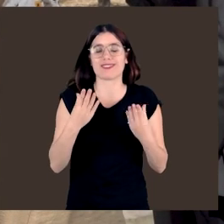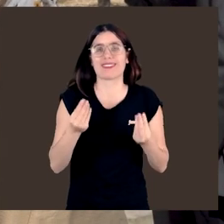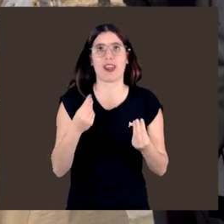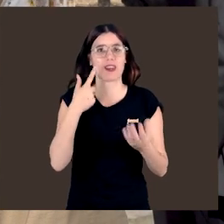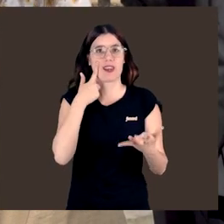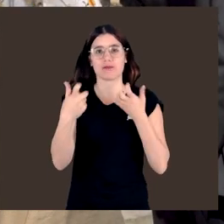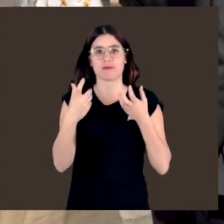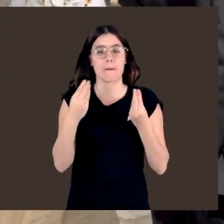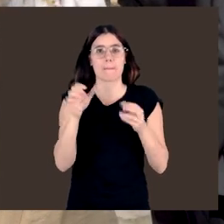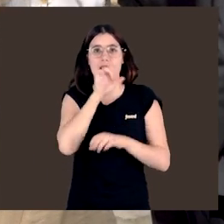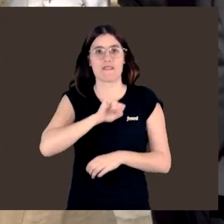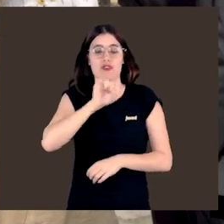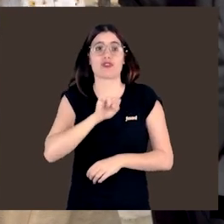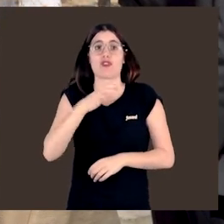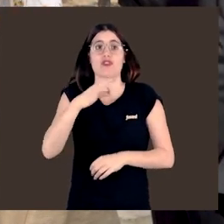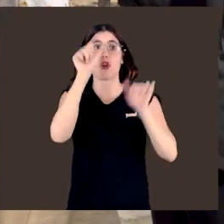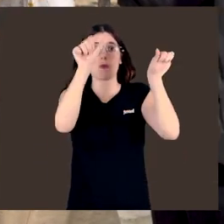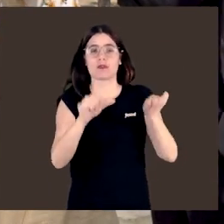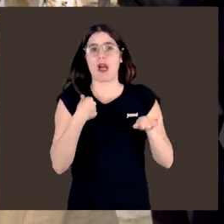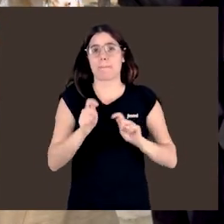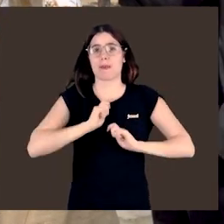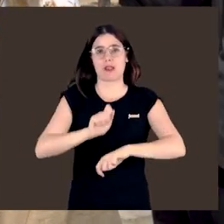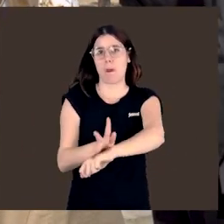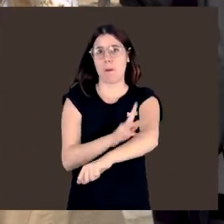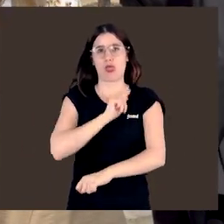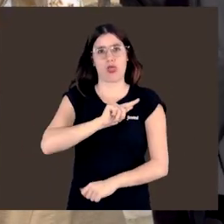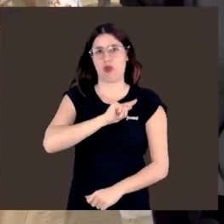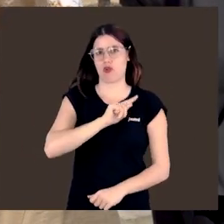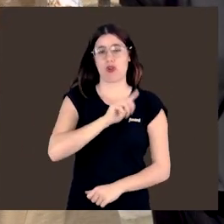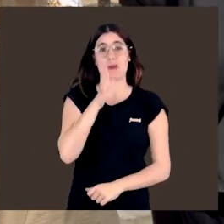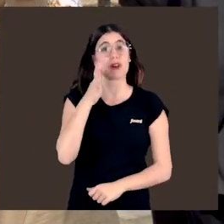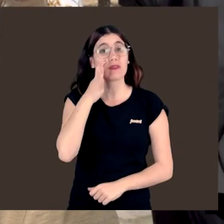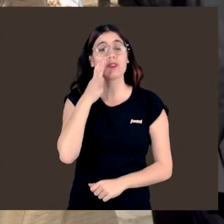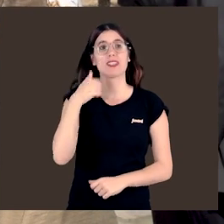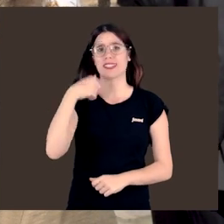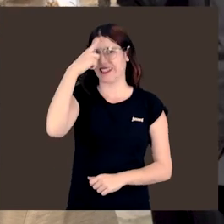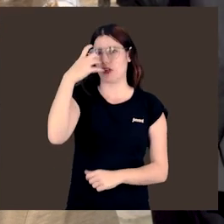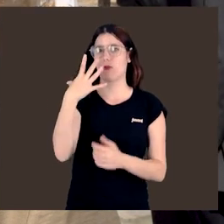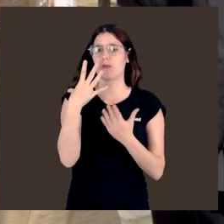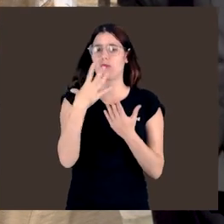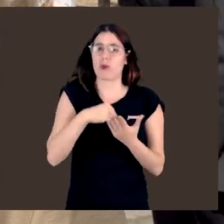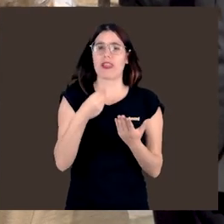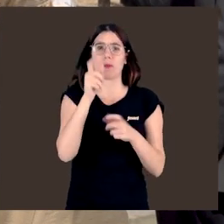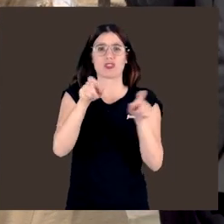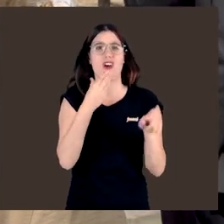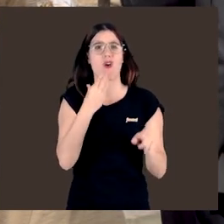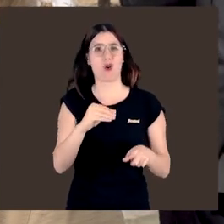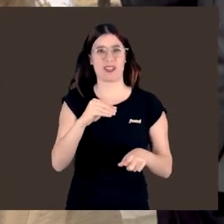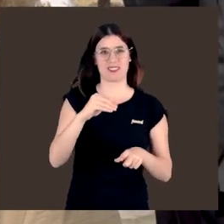maravilloso, lo único que puedo decir es que me emociona y sobre todo porque creo que puede haber mucha gente joven,